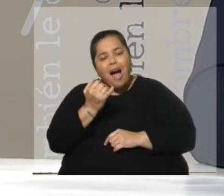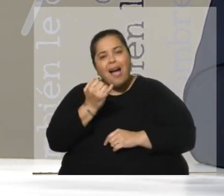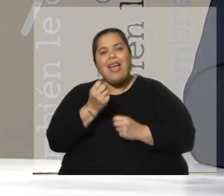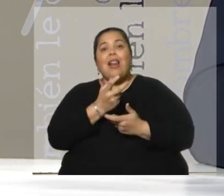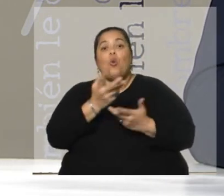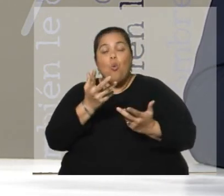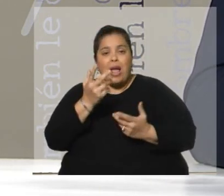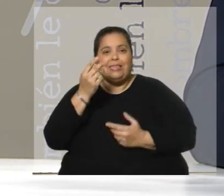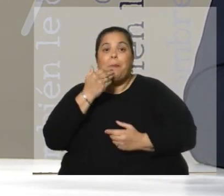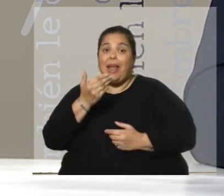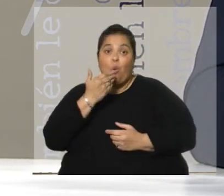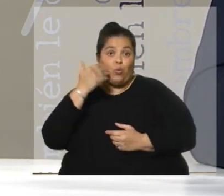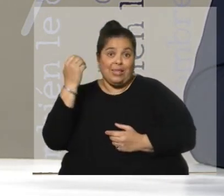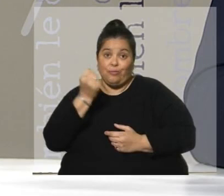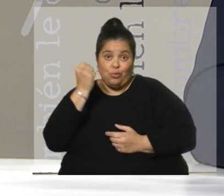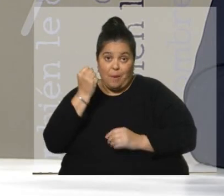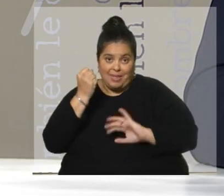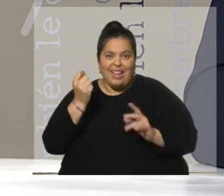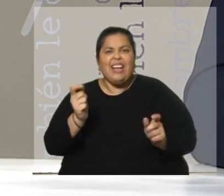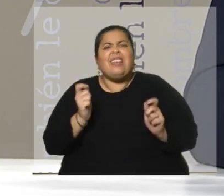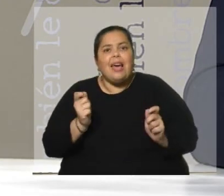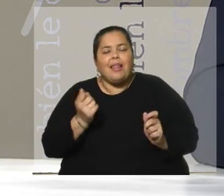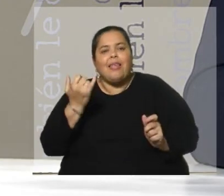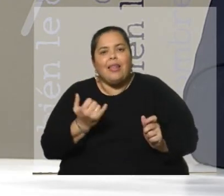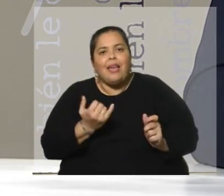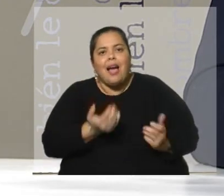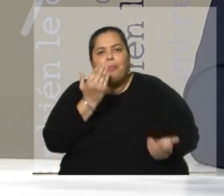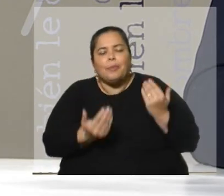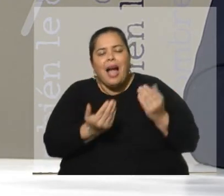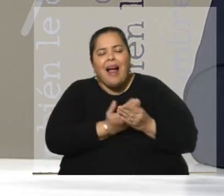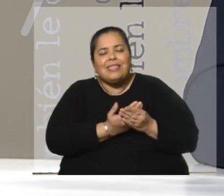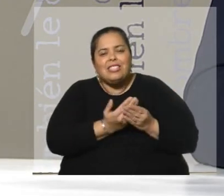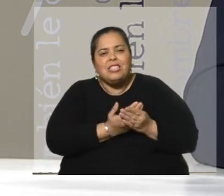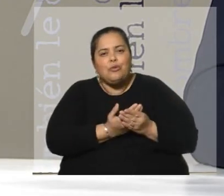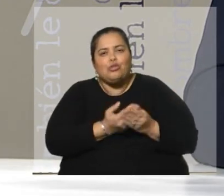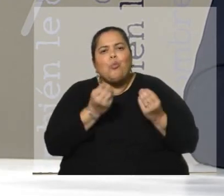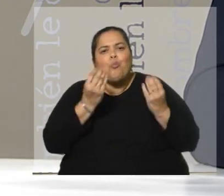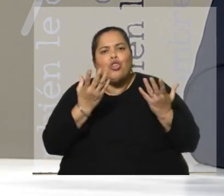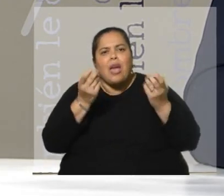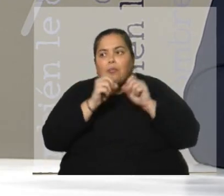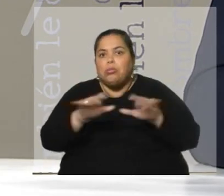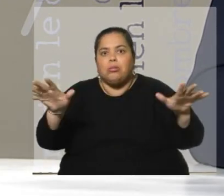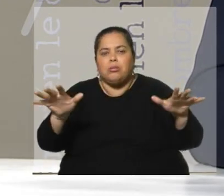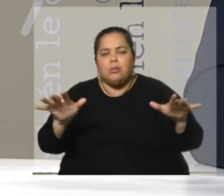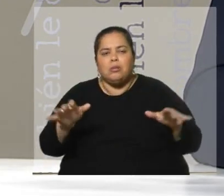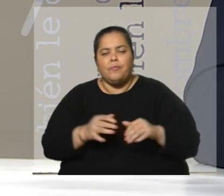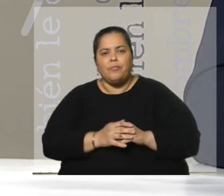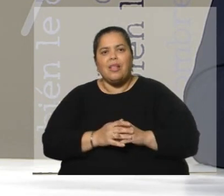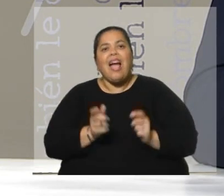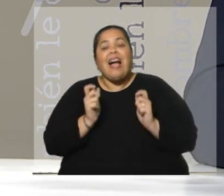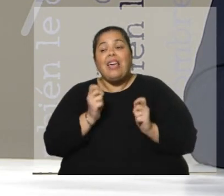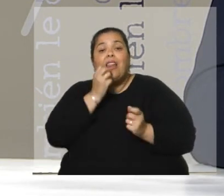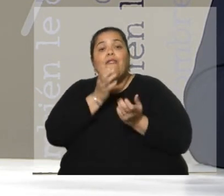¿Quién tenía los archivos y los hiesos públicos? ¿Por qué lo hizo? ¿A quiénes pueden favorecer o